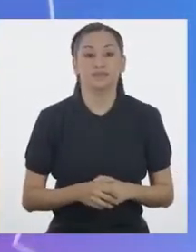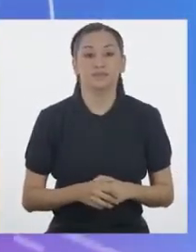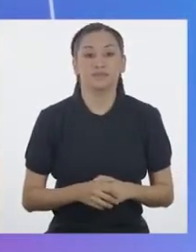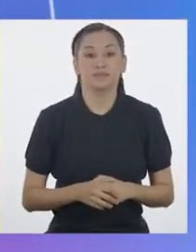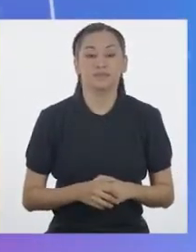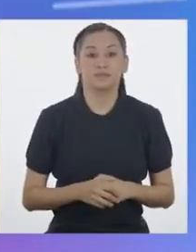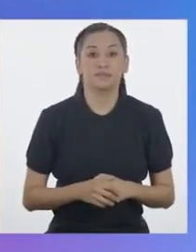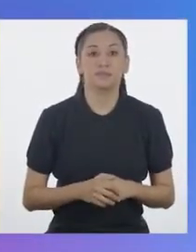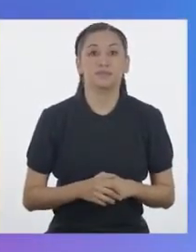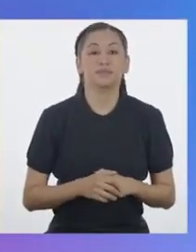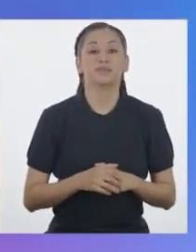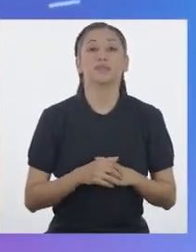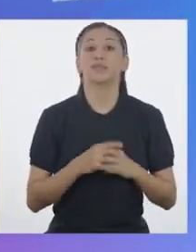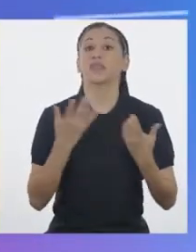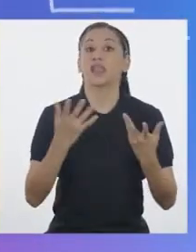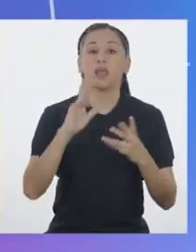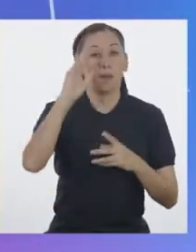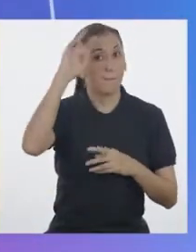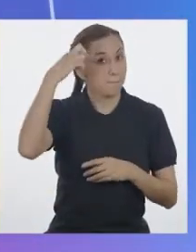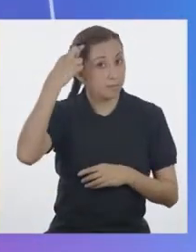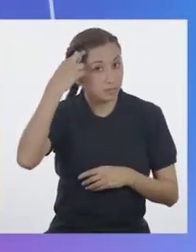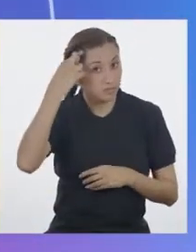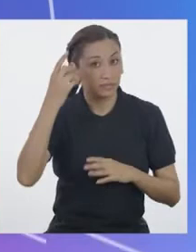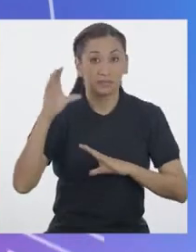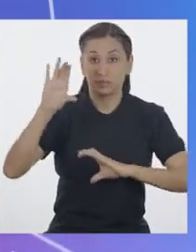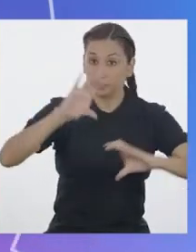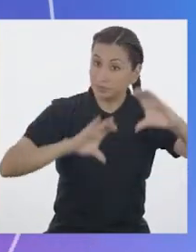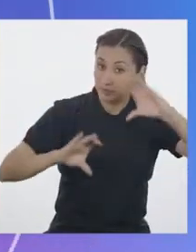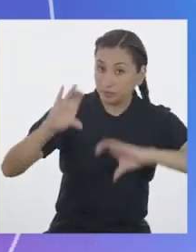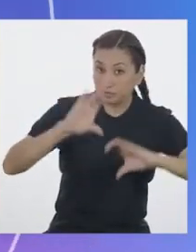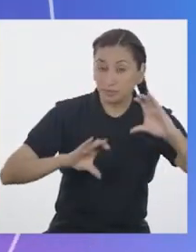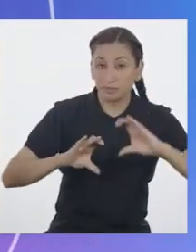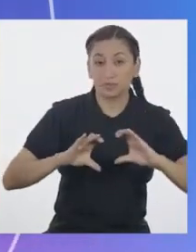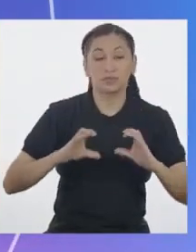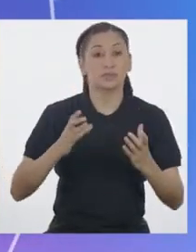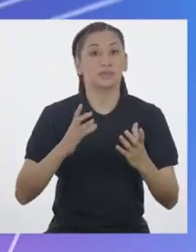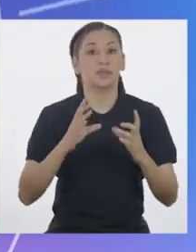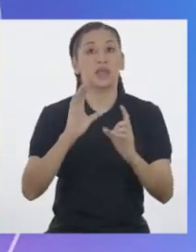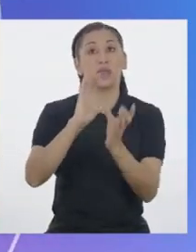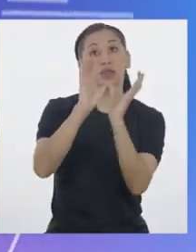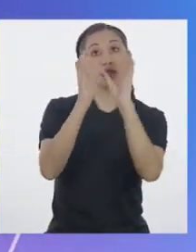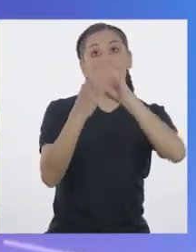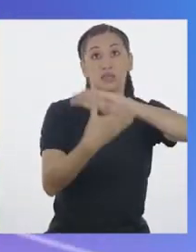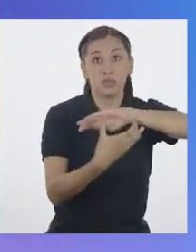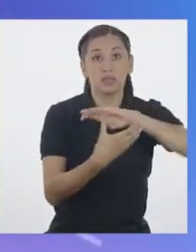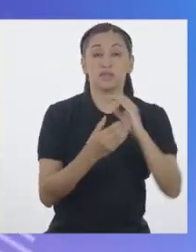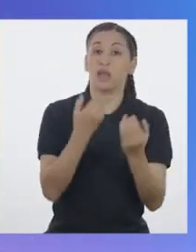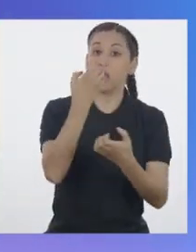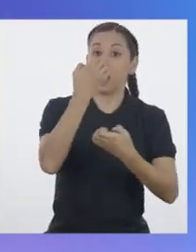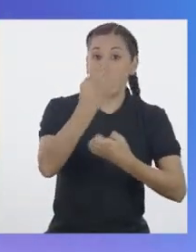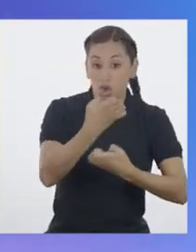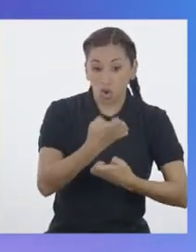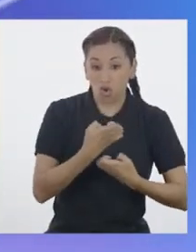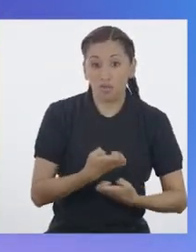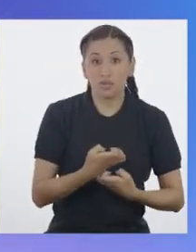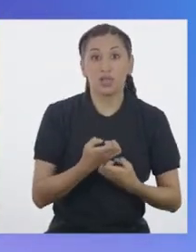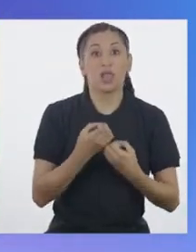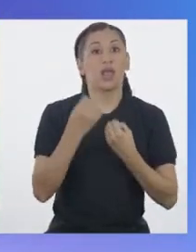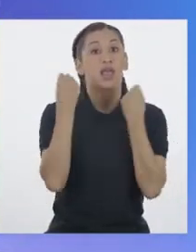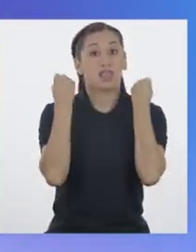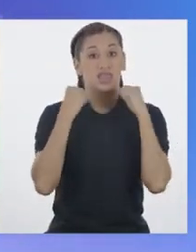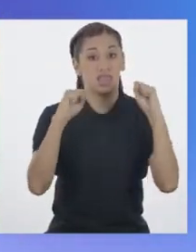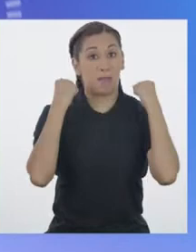En política En ciencia, clima, economía, deportes